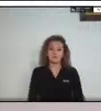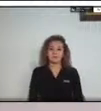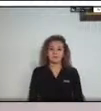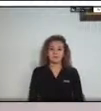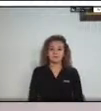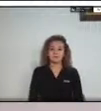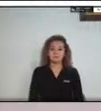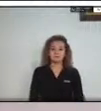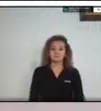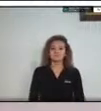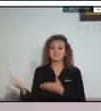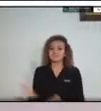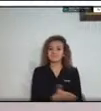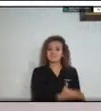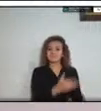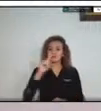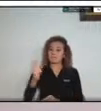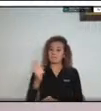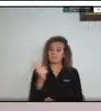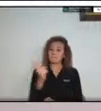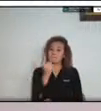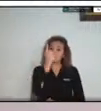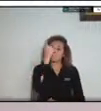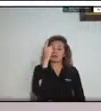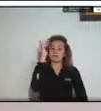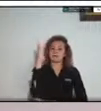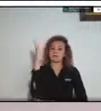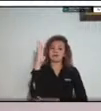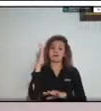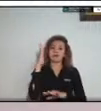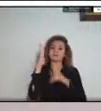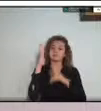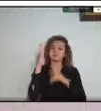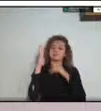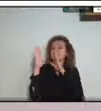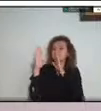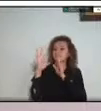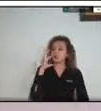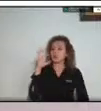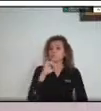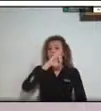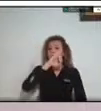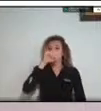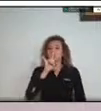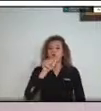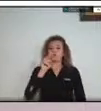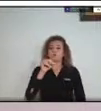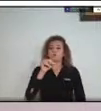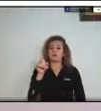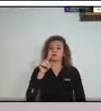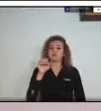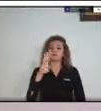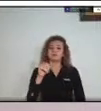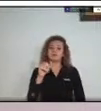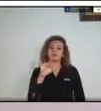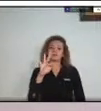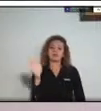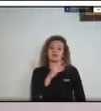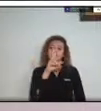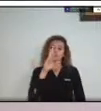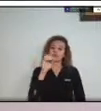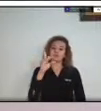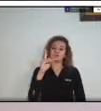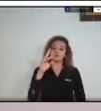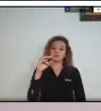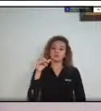Entonces les presento a Juan Sebastián Borges Rodríguez. Él viene de Cormacarena. Es profesional en